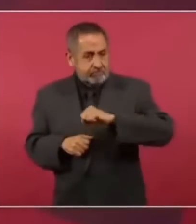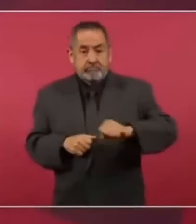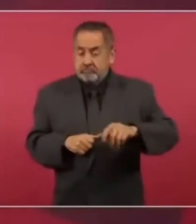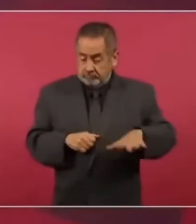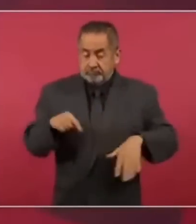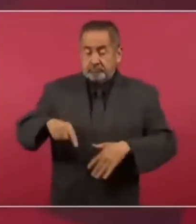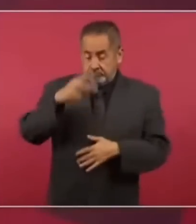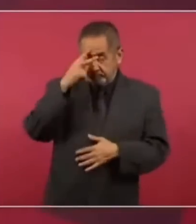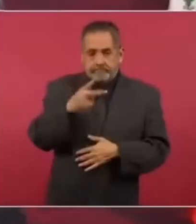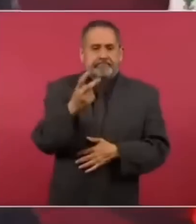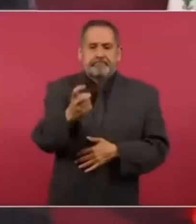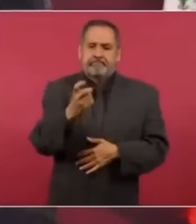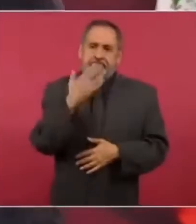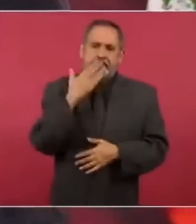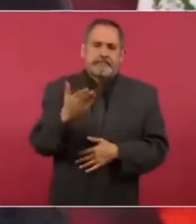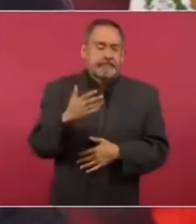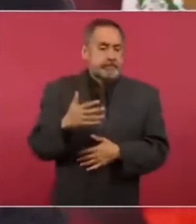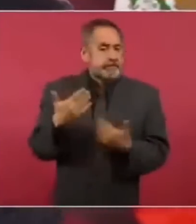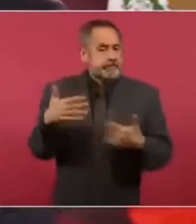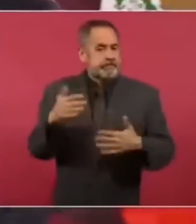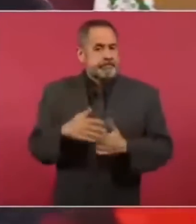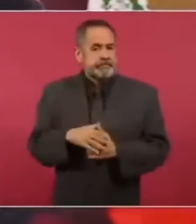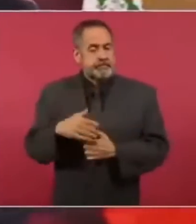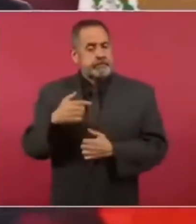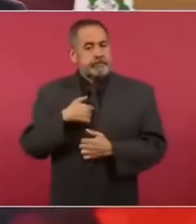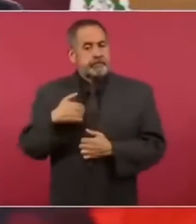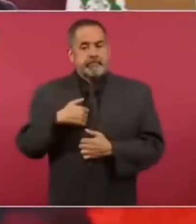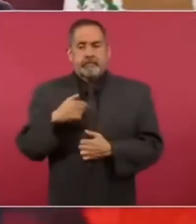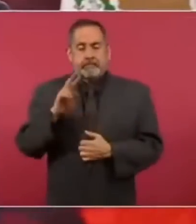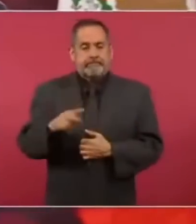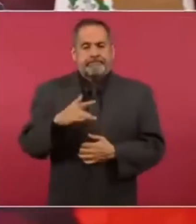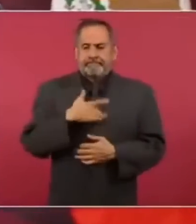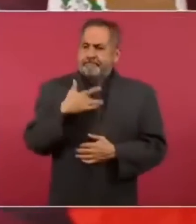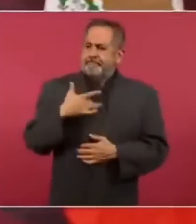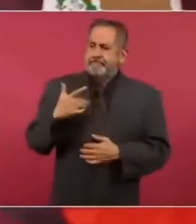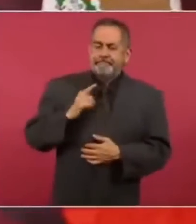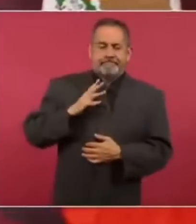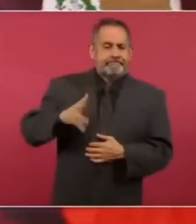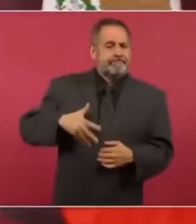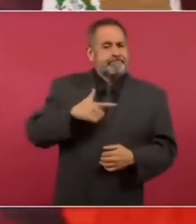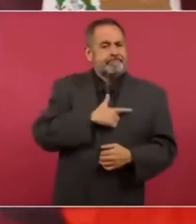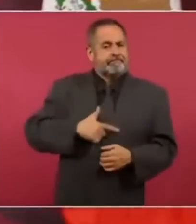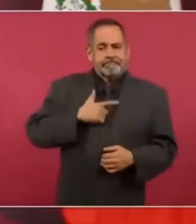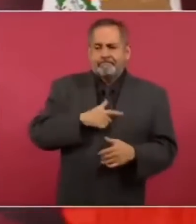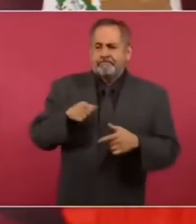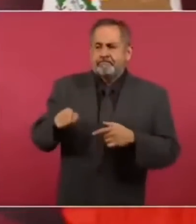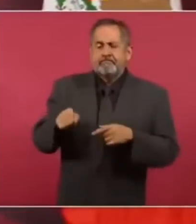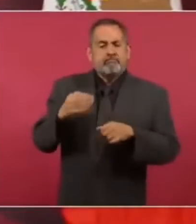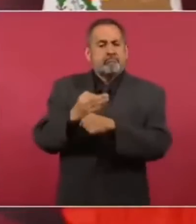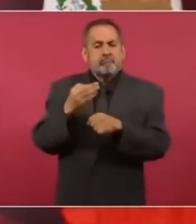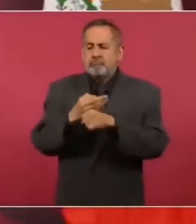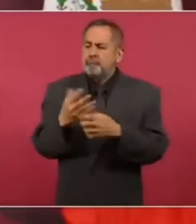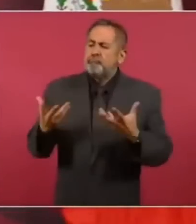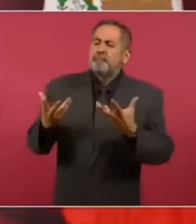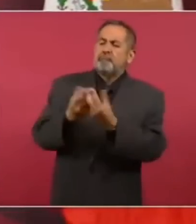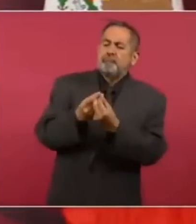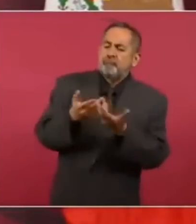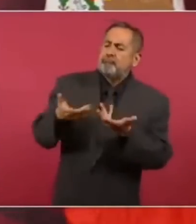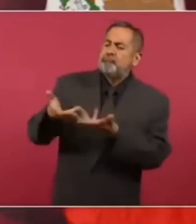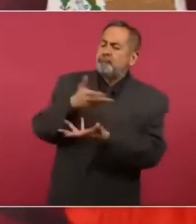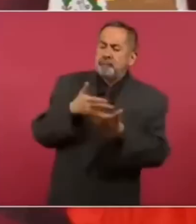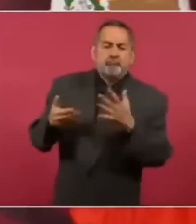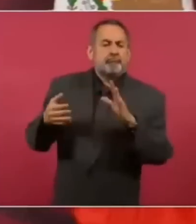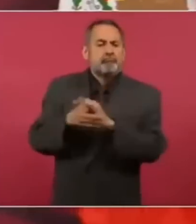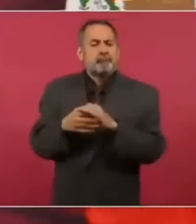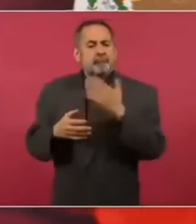Por eso, a mí me da mucho gusto que haya una convivencia, si